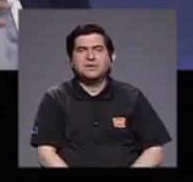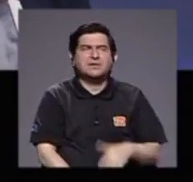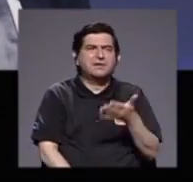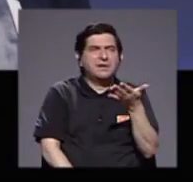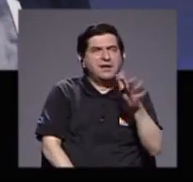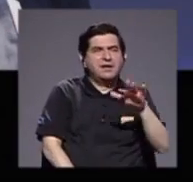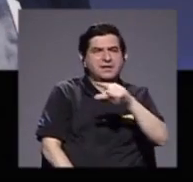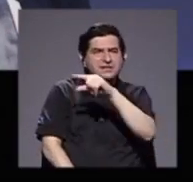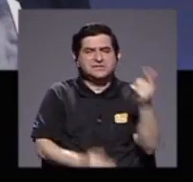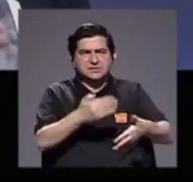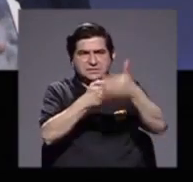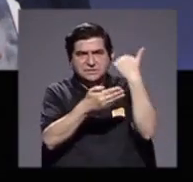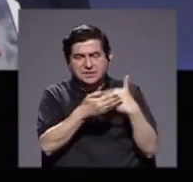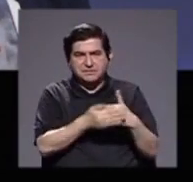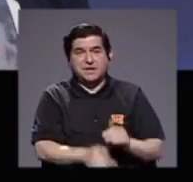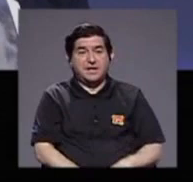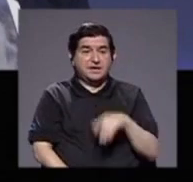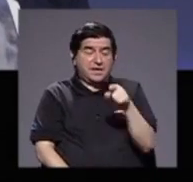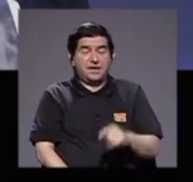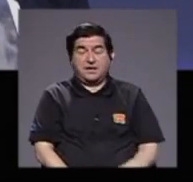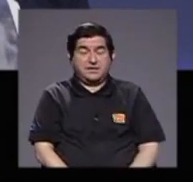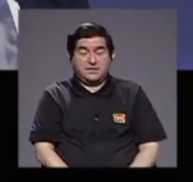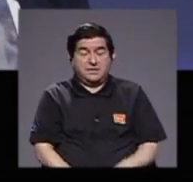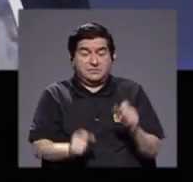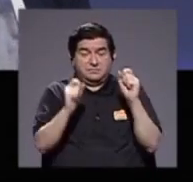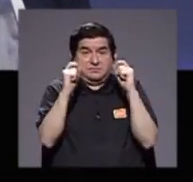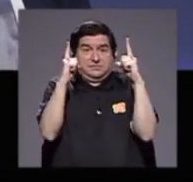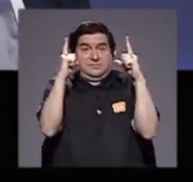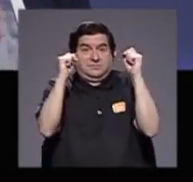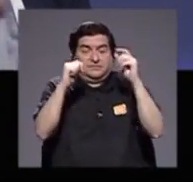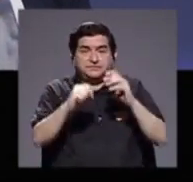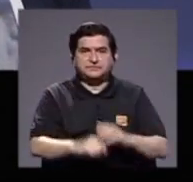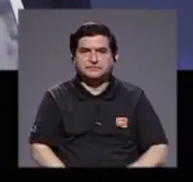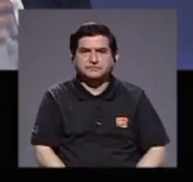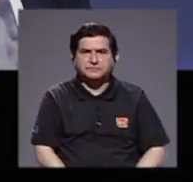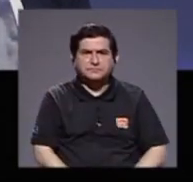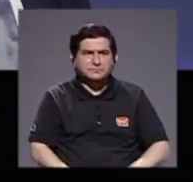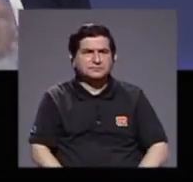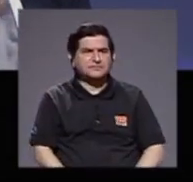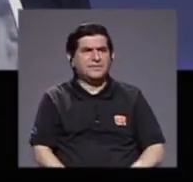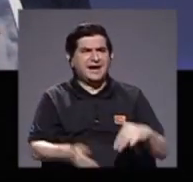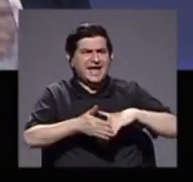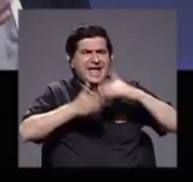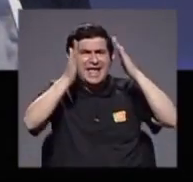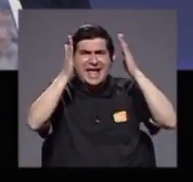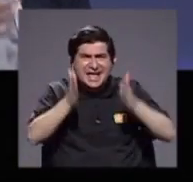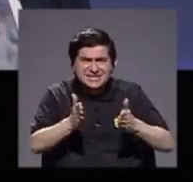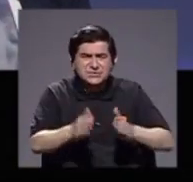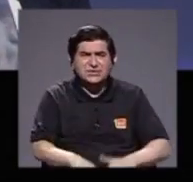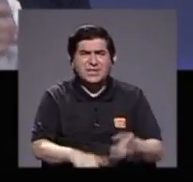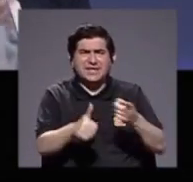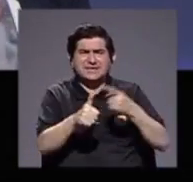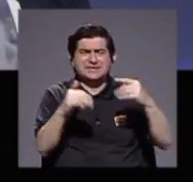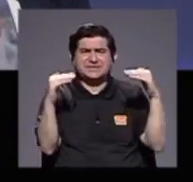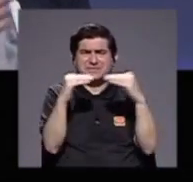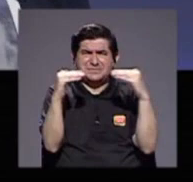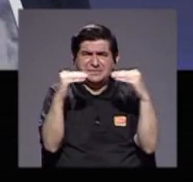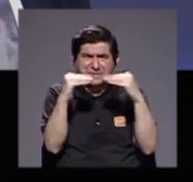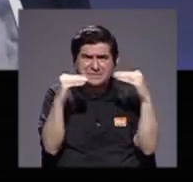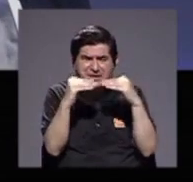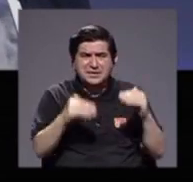o menos la semana pasada se paraba de manos porque decía ¿cómo van a llegar los estudiantes al primer nivel